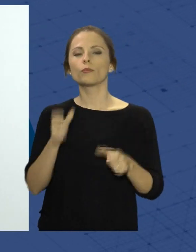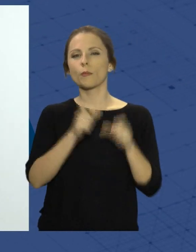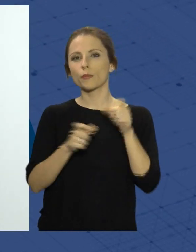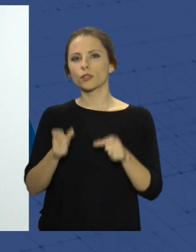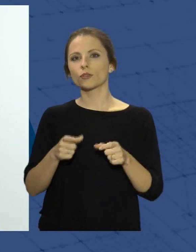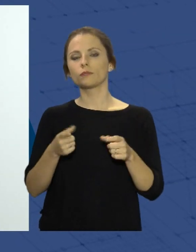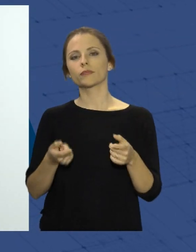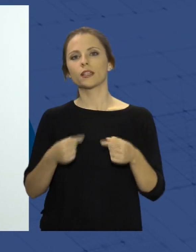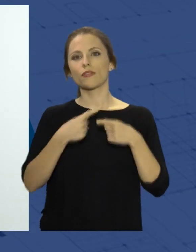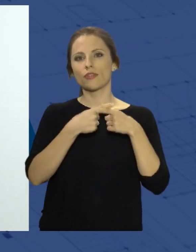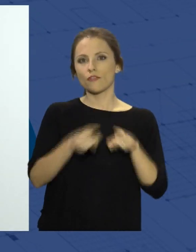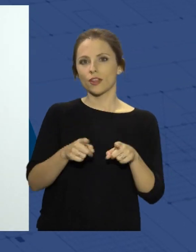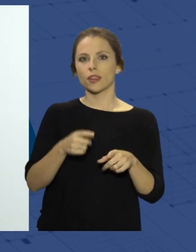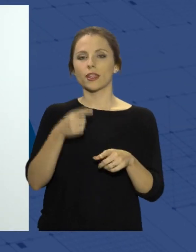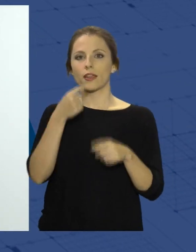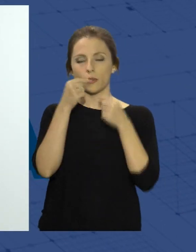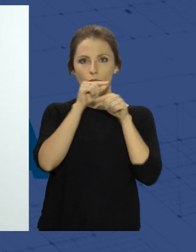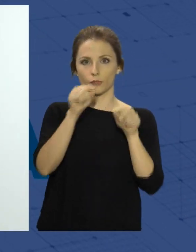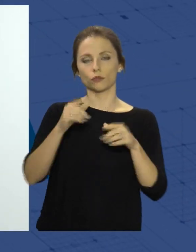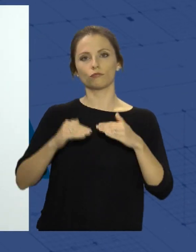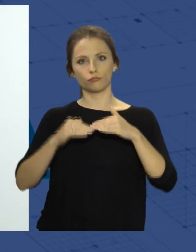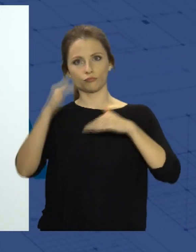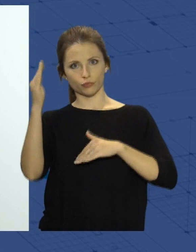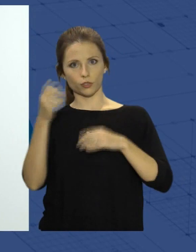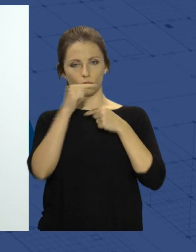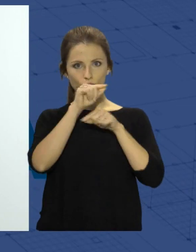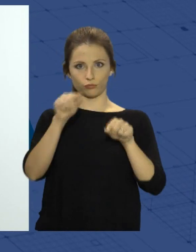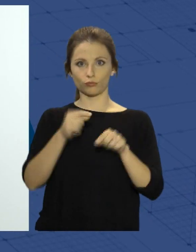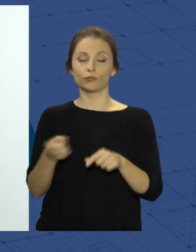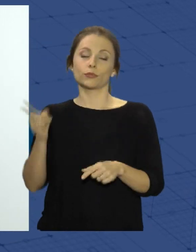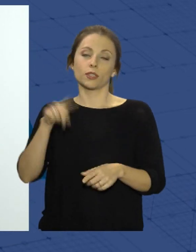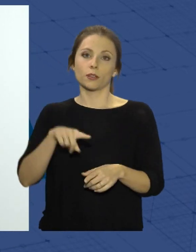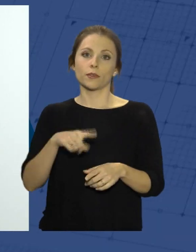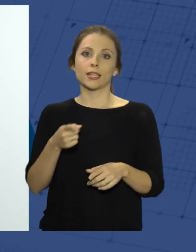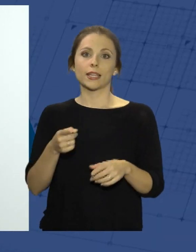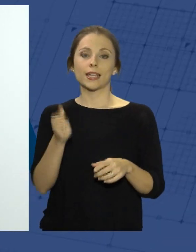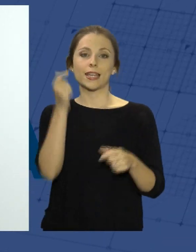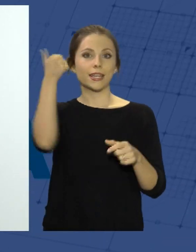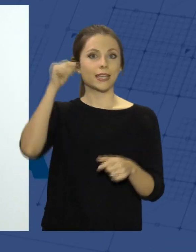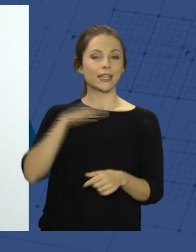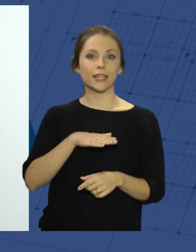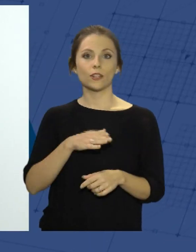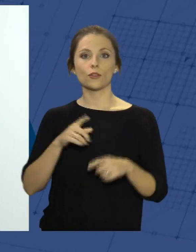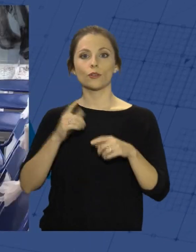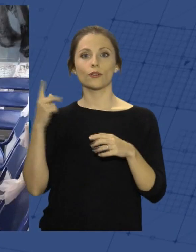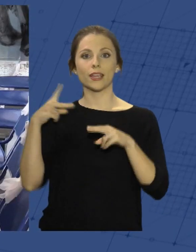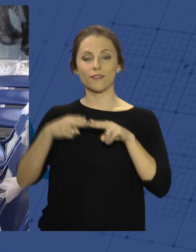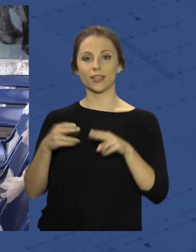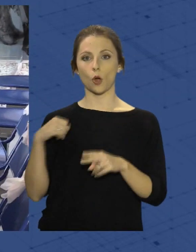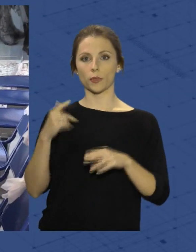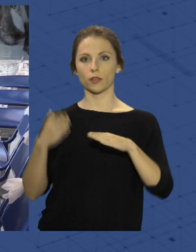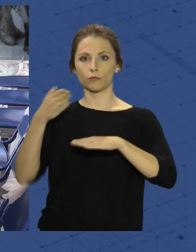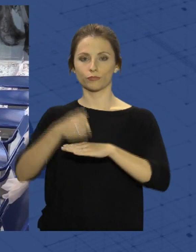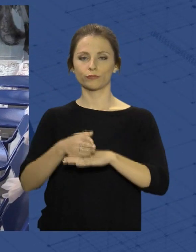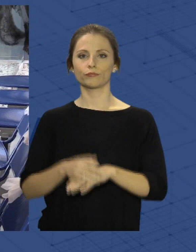la incidencia del virus de la gripe es bastante alta y al mismo tiempo evitamos que esos niños puedan entrar en los hospitales. Los